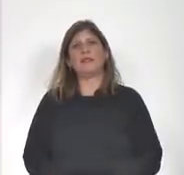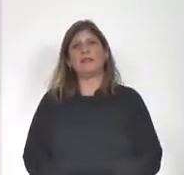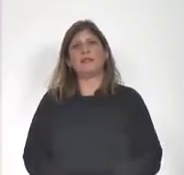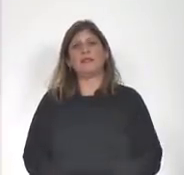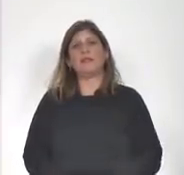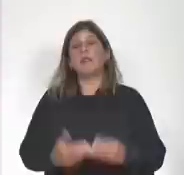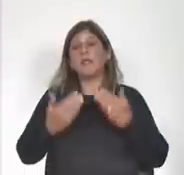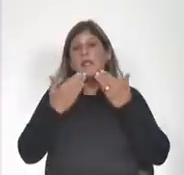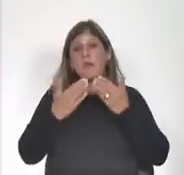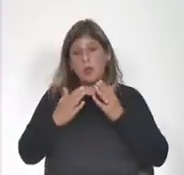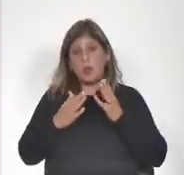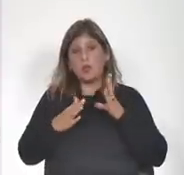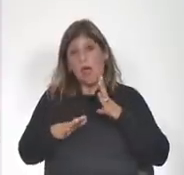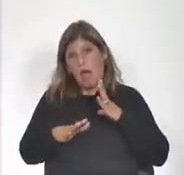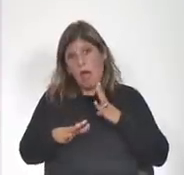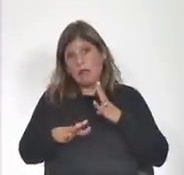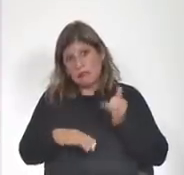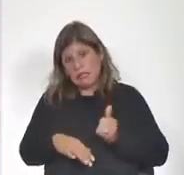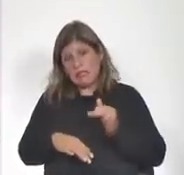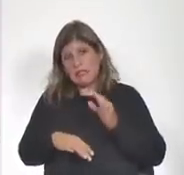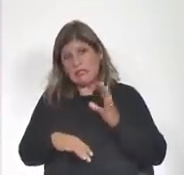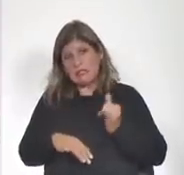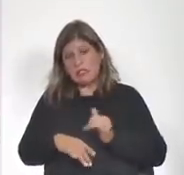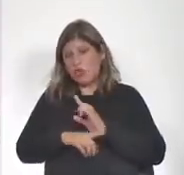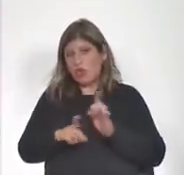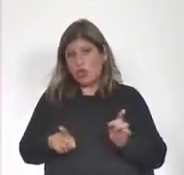le pregunto si la tiene o no la tiene